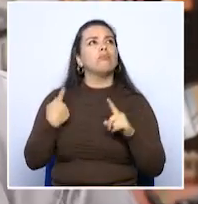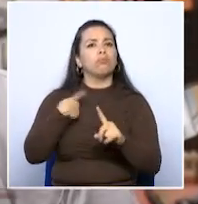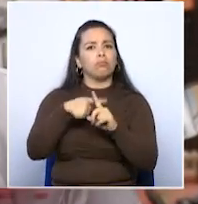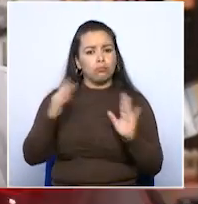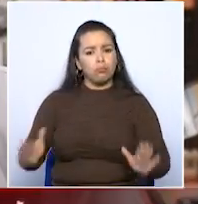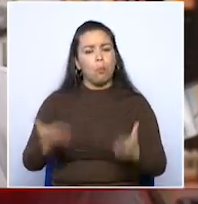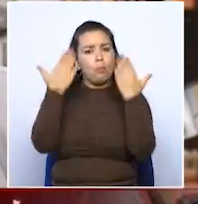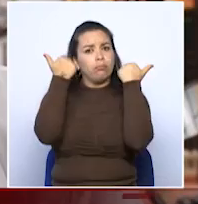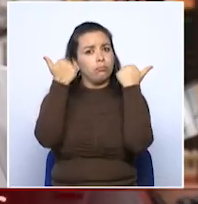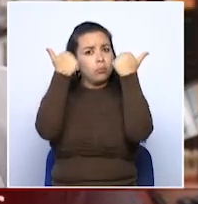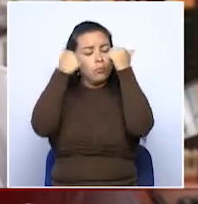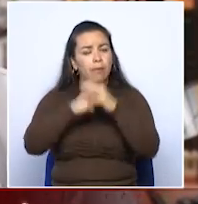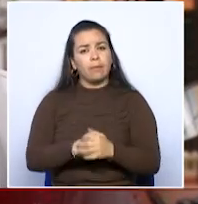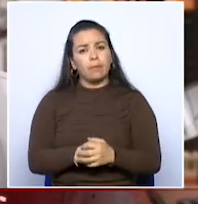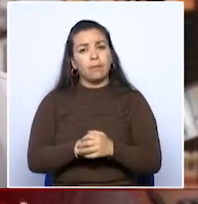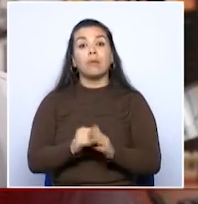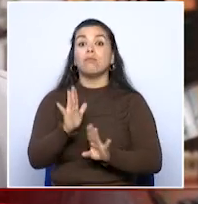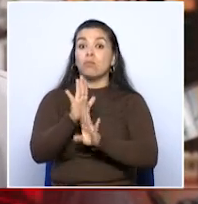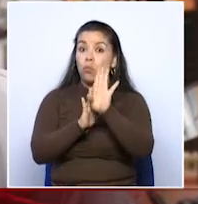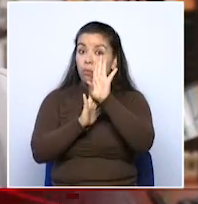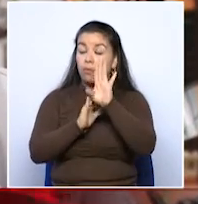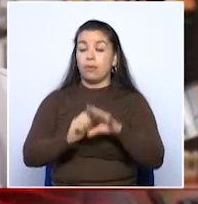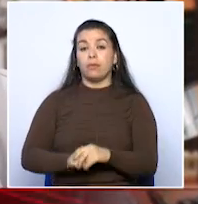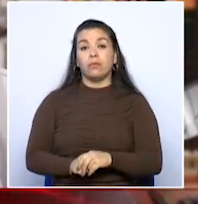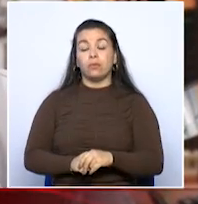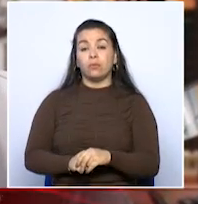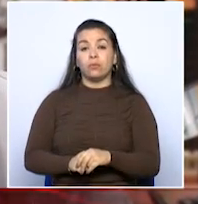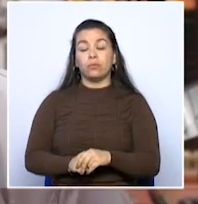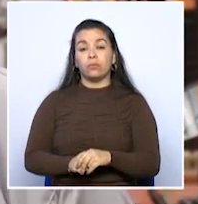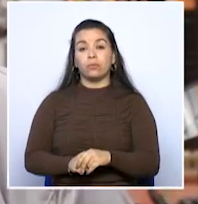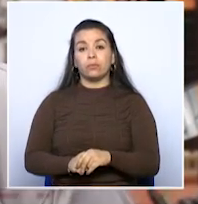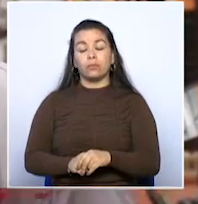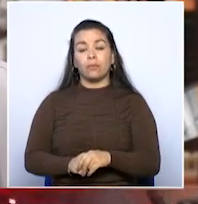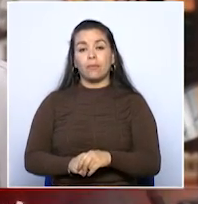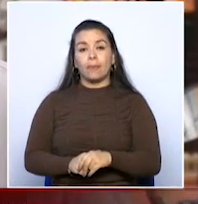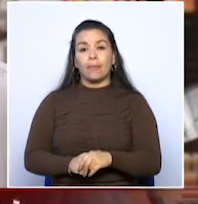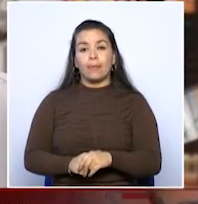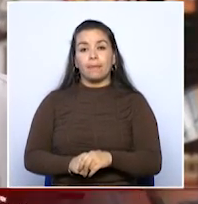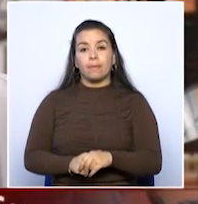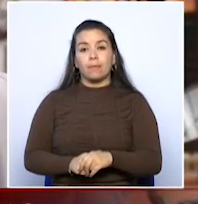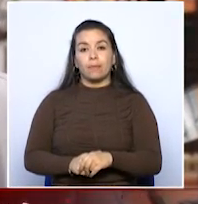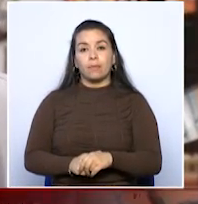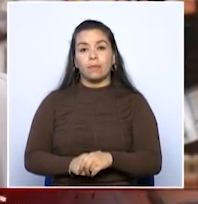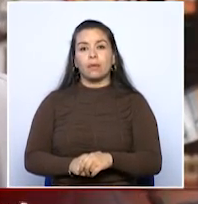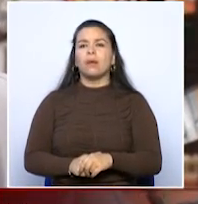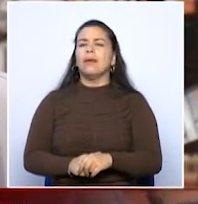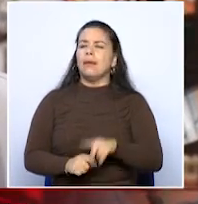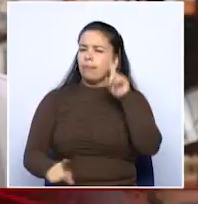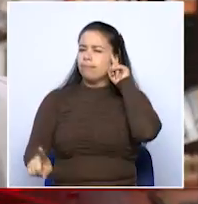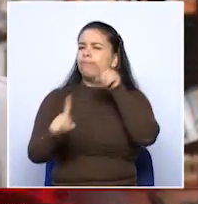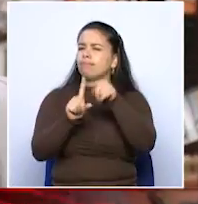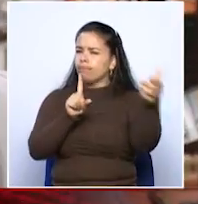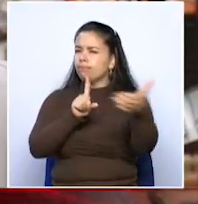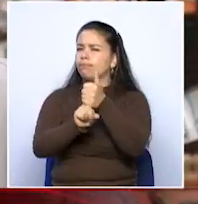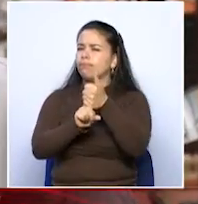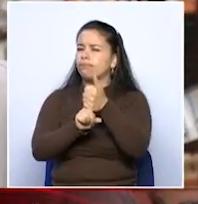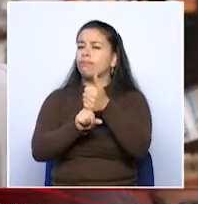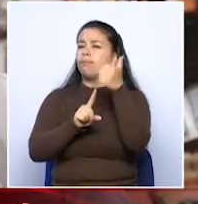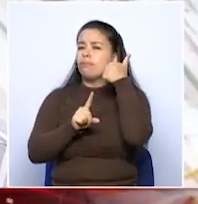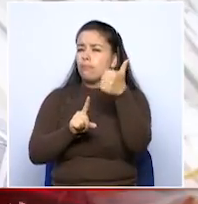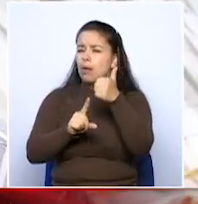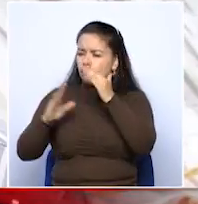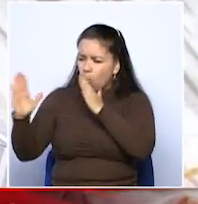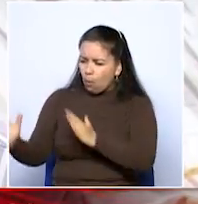es progreso, es alcanzar las metas propuestas por un plan de